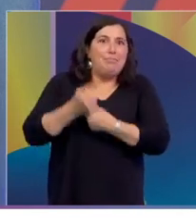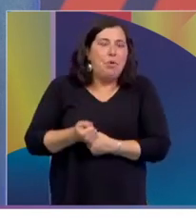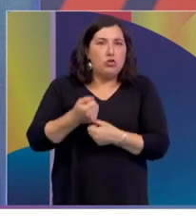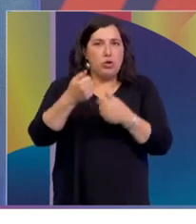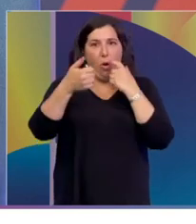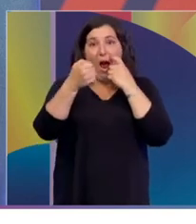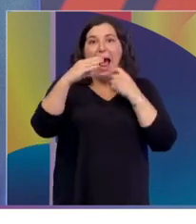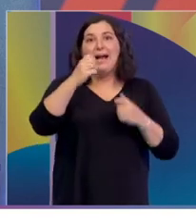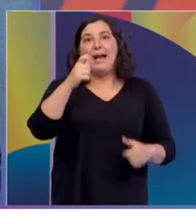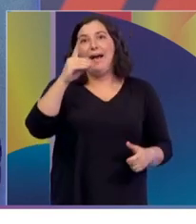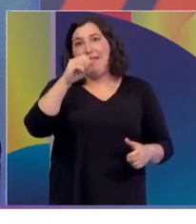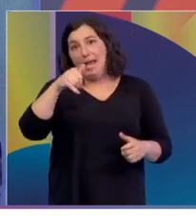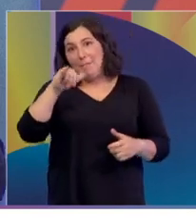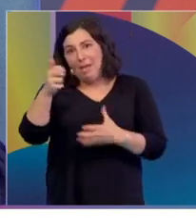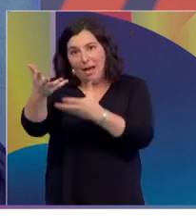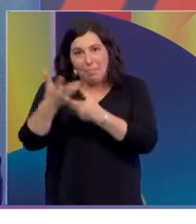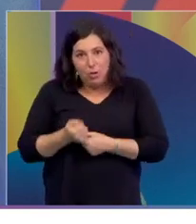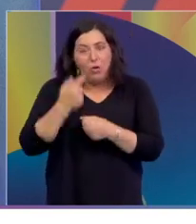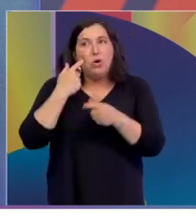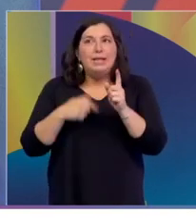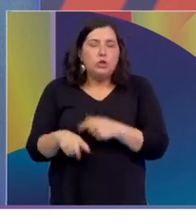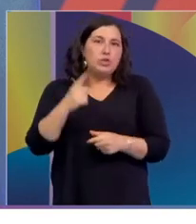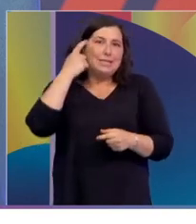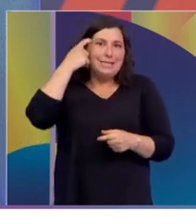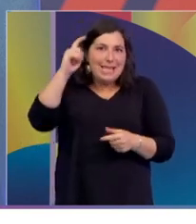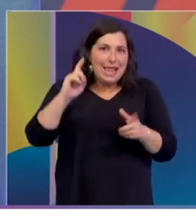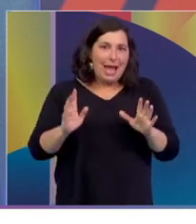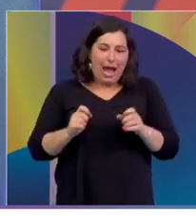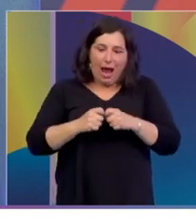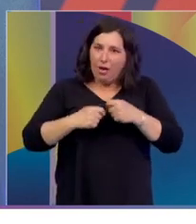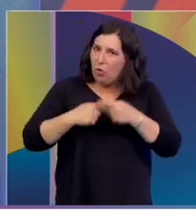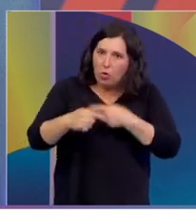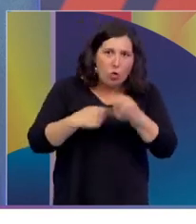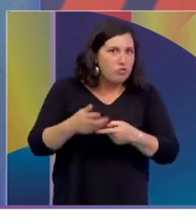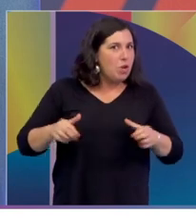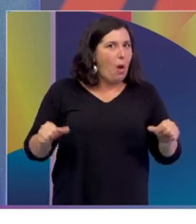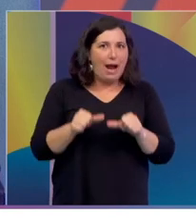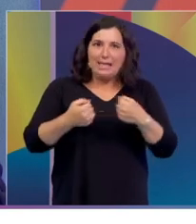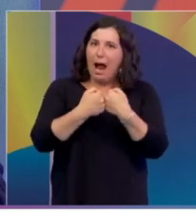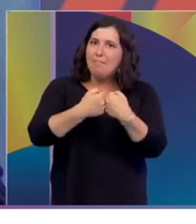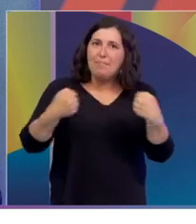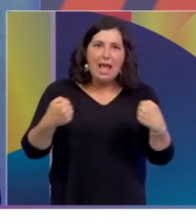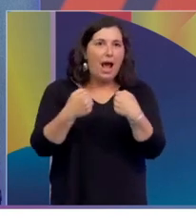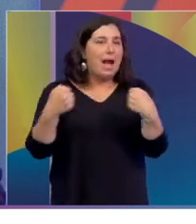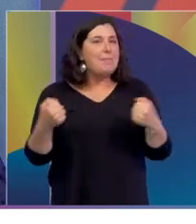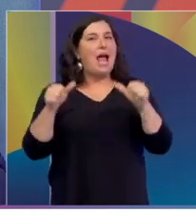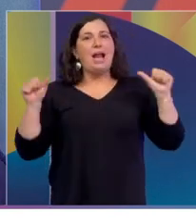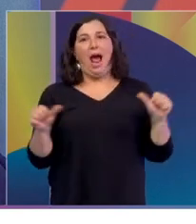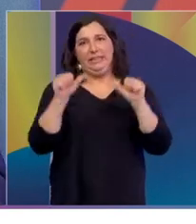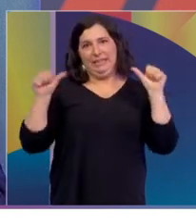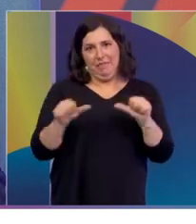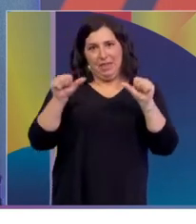seguir, ampliar. Hay mucha cosa para hacer. Ampliar las actividades,